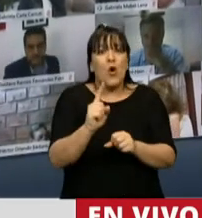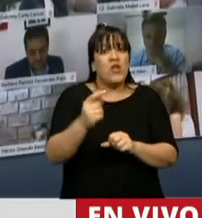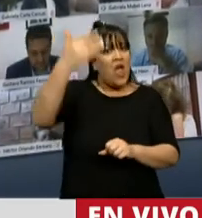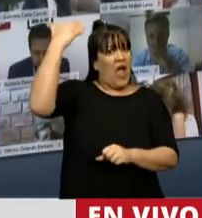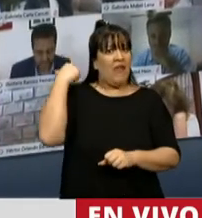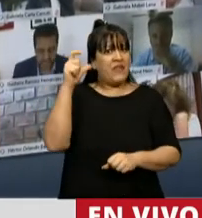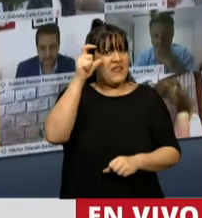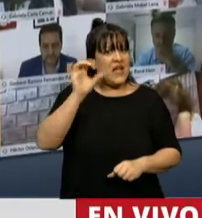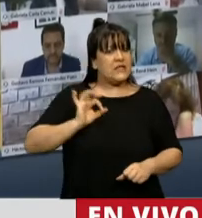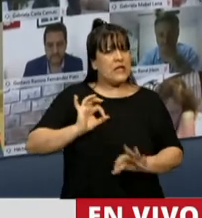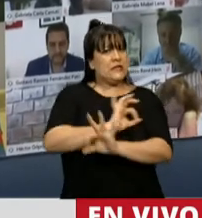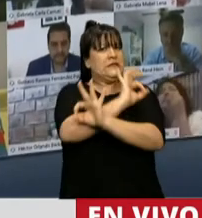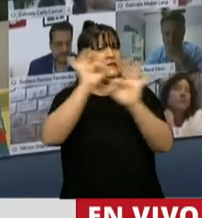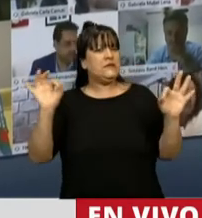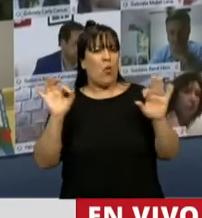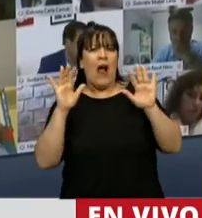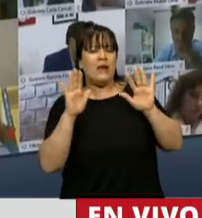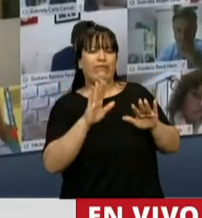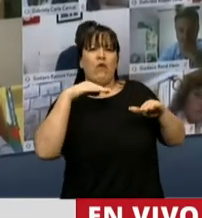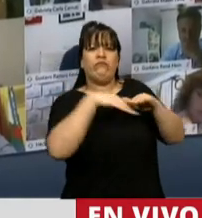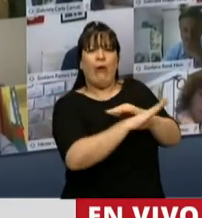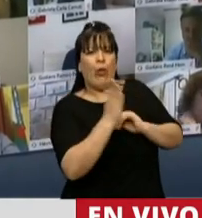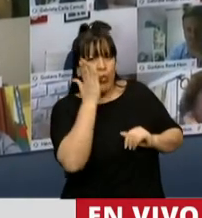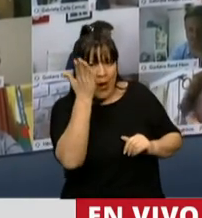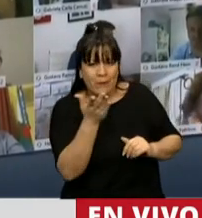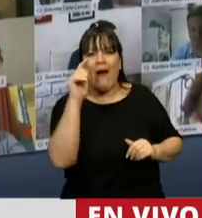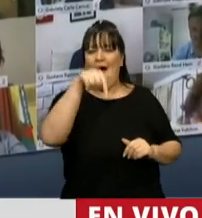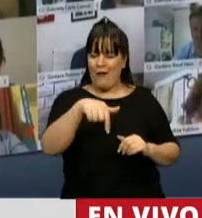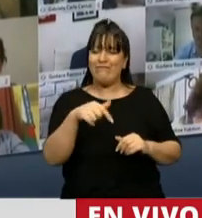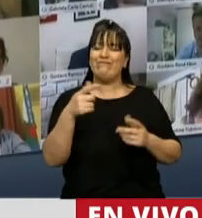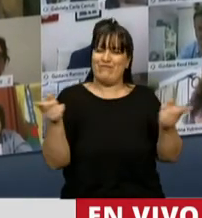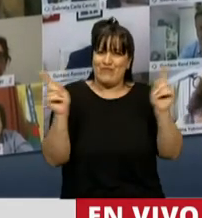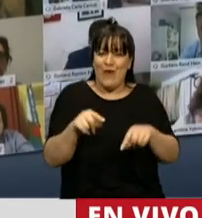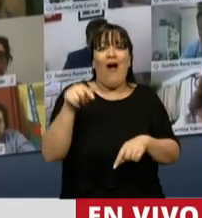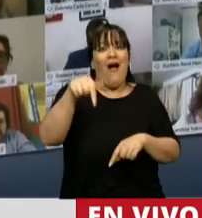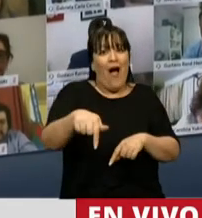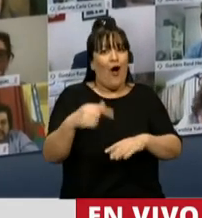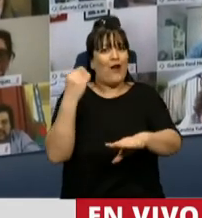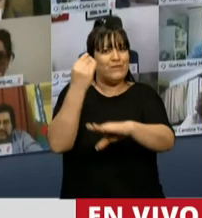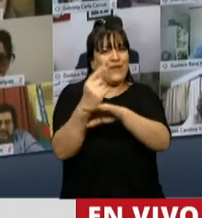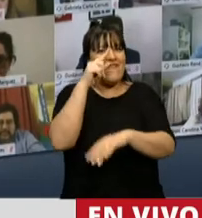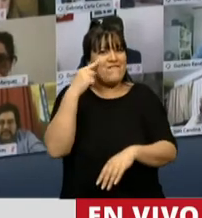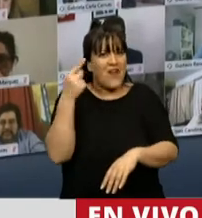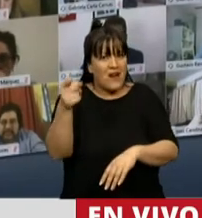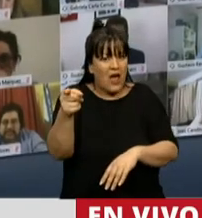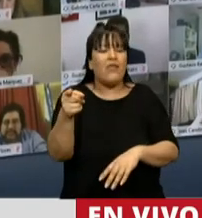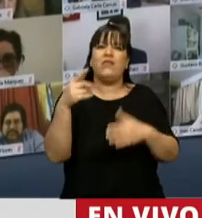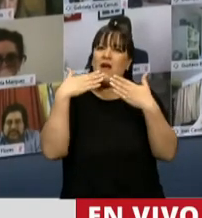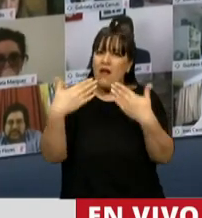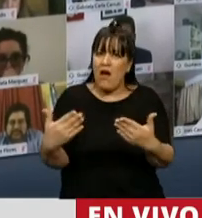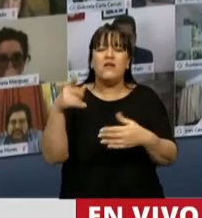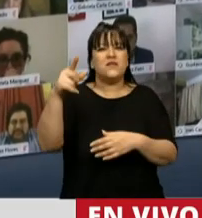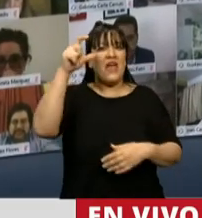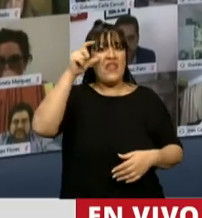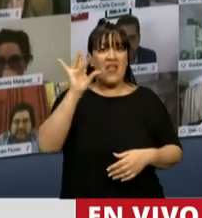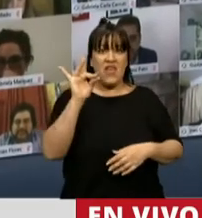paradas en el recinto y en el Congreso. Hoy nos encontramos con el presidente Alberto Fernández que pone desde este 10 de